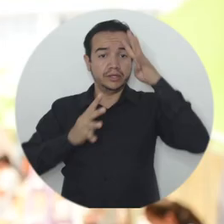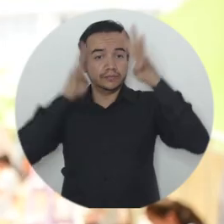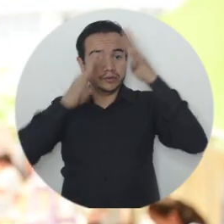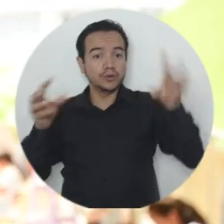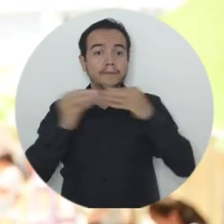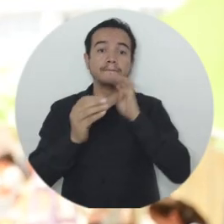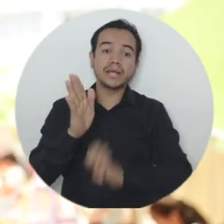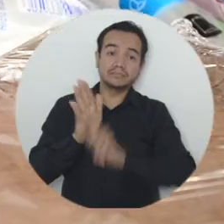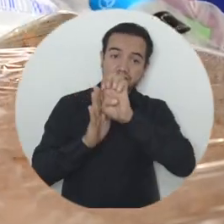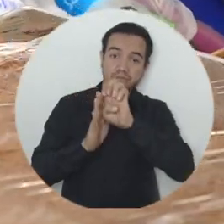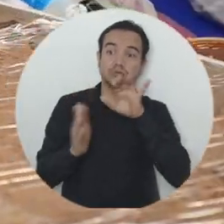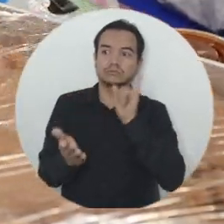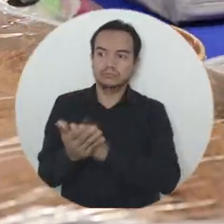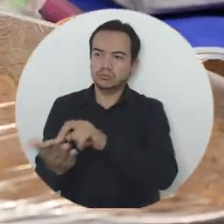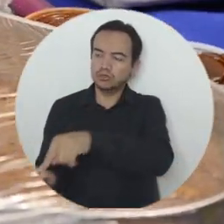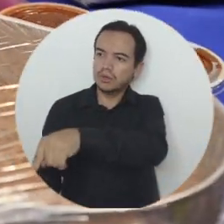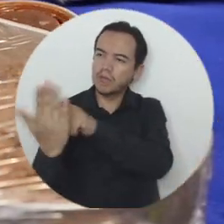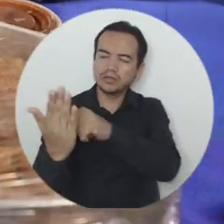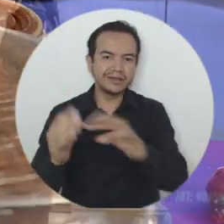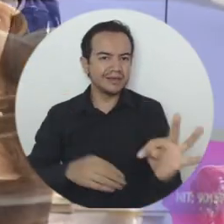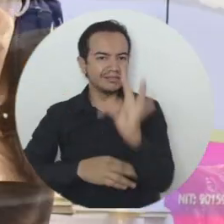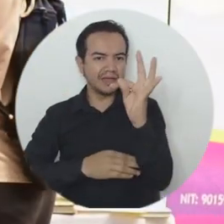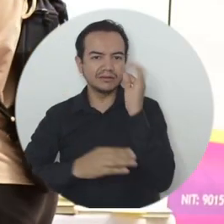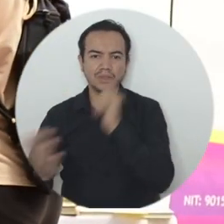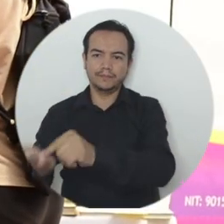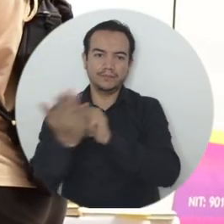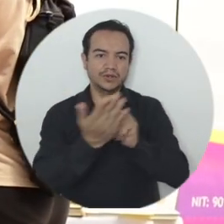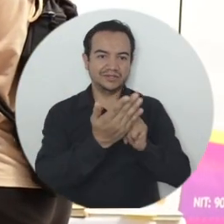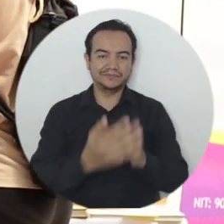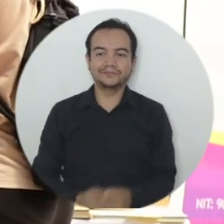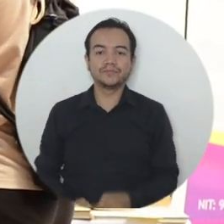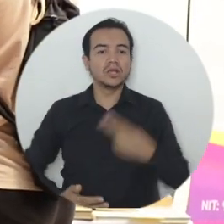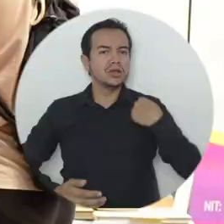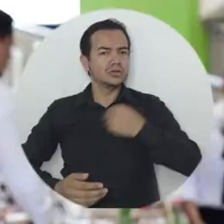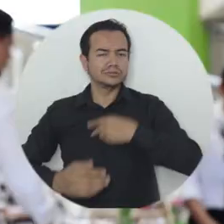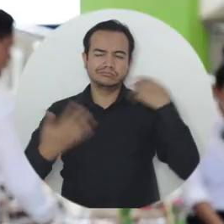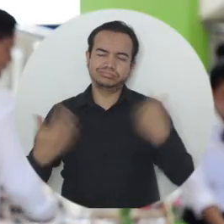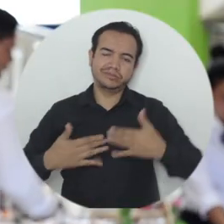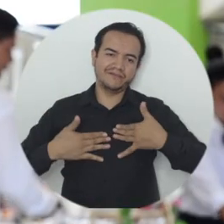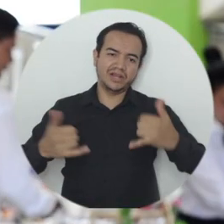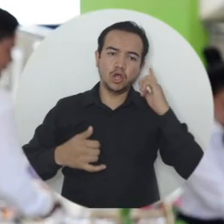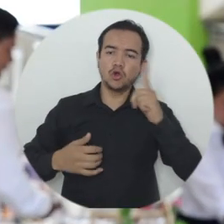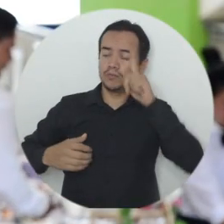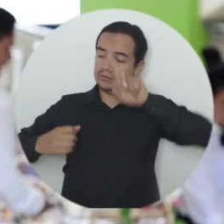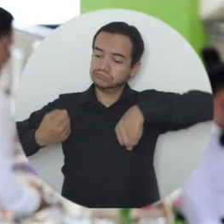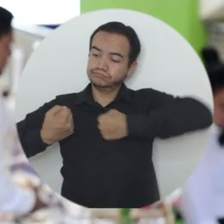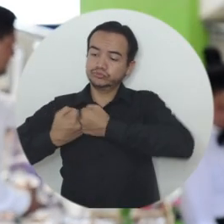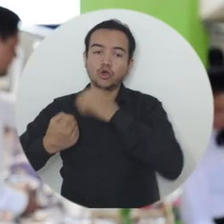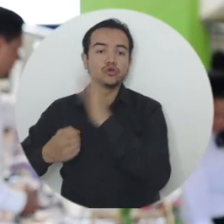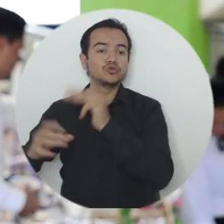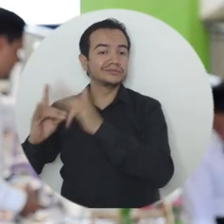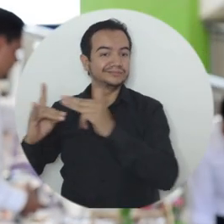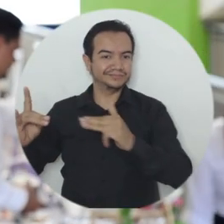Innovación y Emprendimiento, están ya mostrando ese resultado final. Felices de haber decidido ser aliados